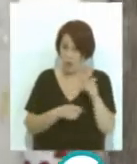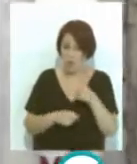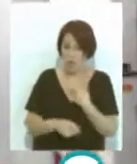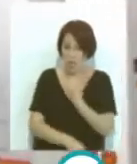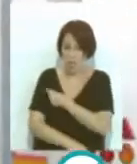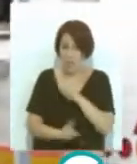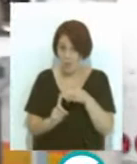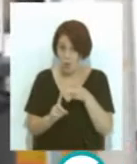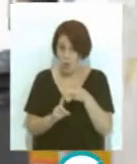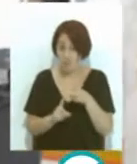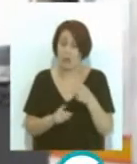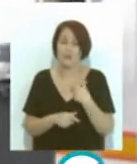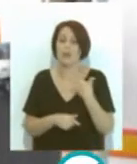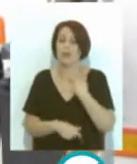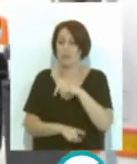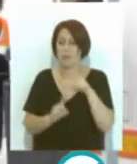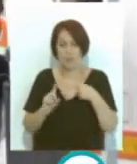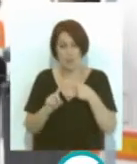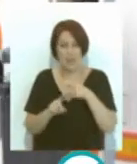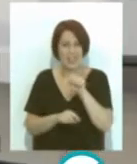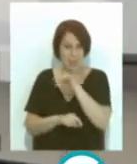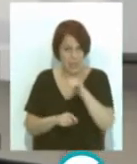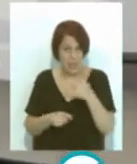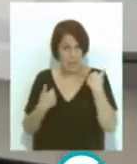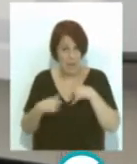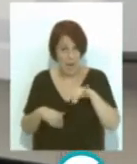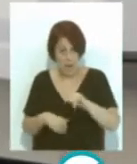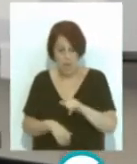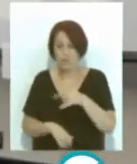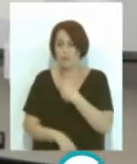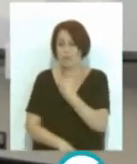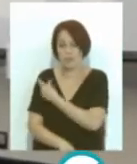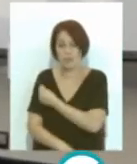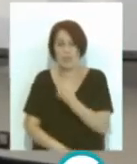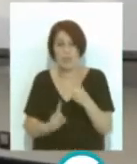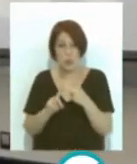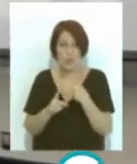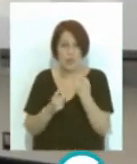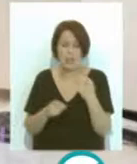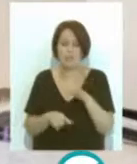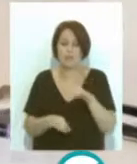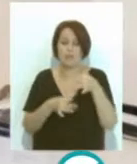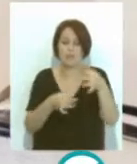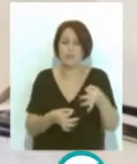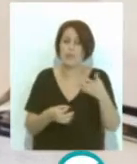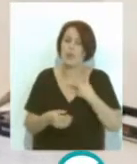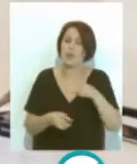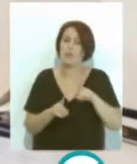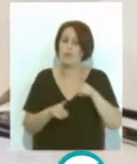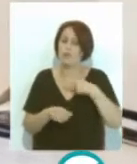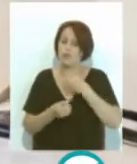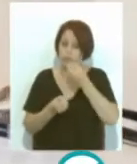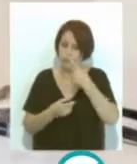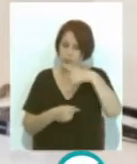recibir la segunda dosis si tengan la primera de AstraZeneca un documento con el consentimiento informado que se firmará in situ En el